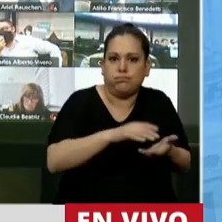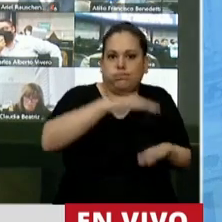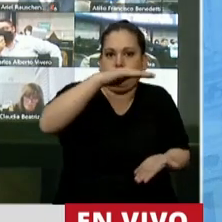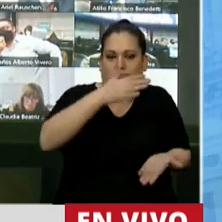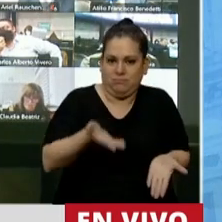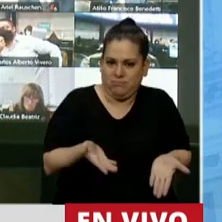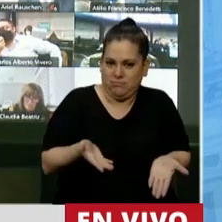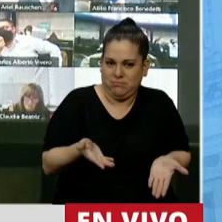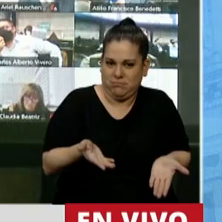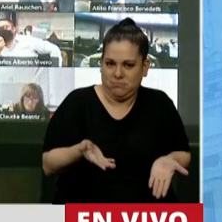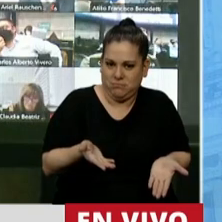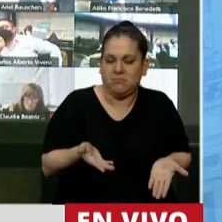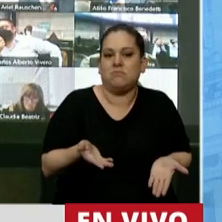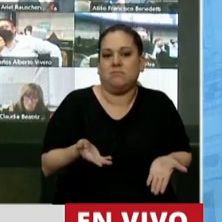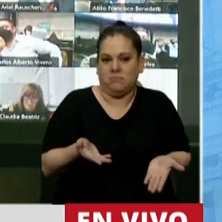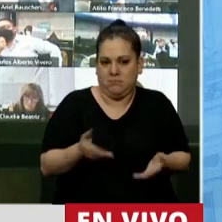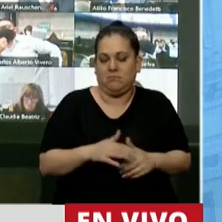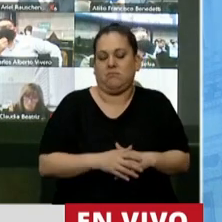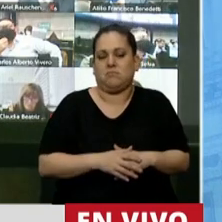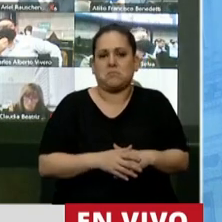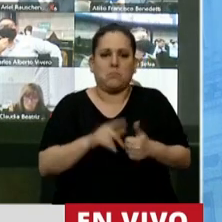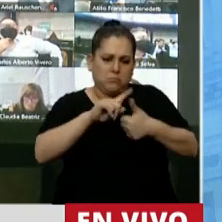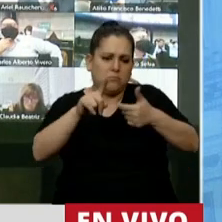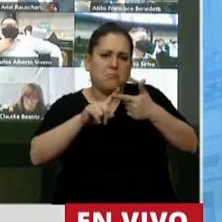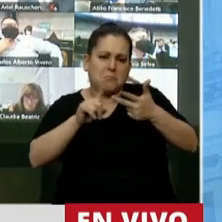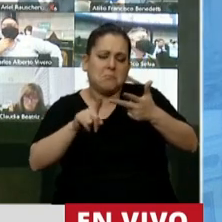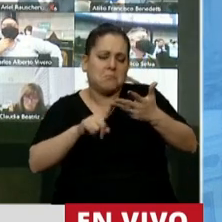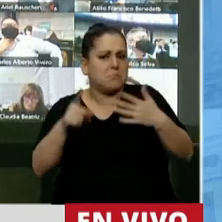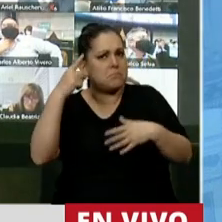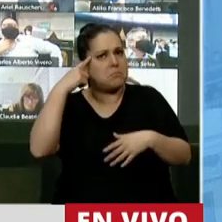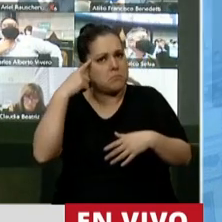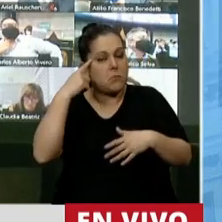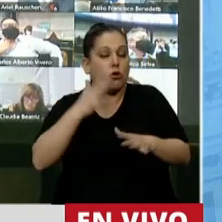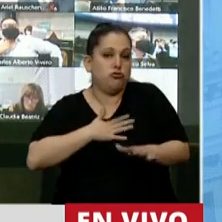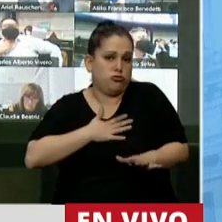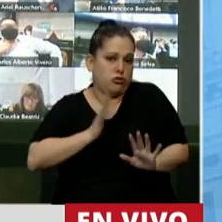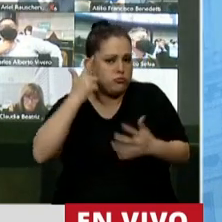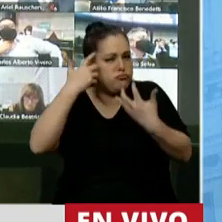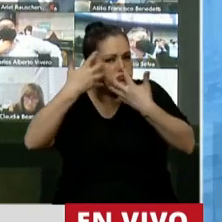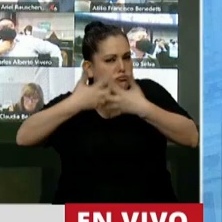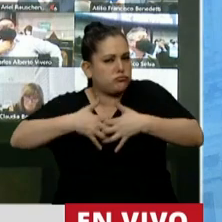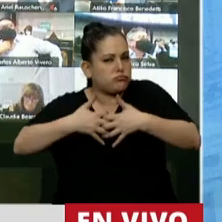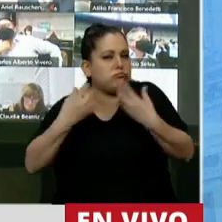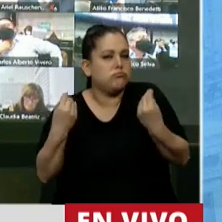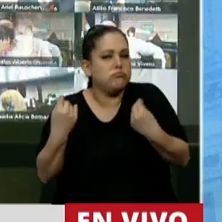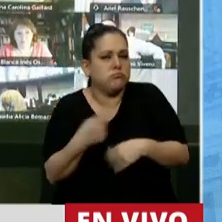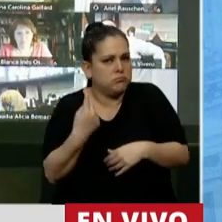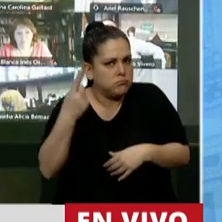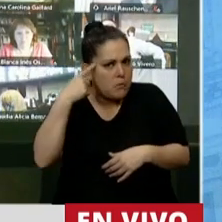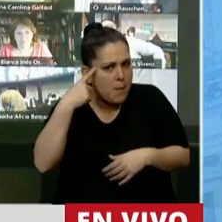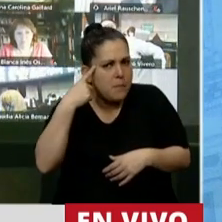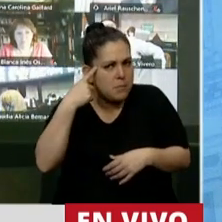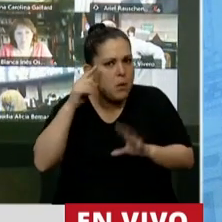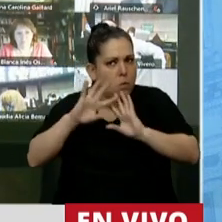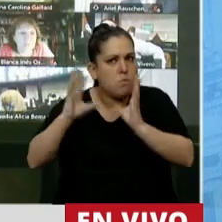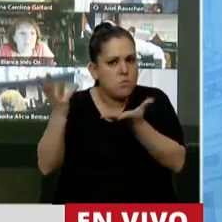Entonces, Presidente, cuando uno ve todo esto, se pregunta, al menos yo me pregunto, ¿estamos leyendo bien el